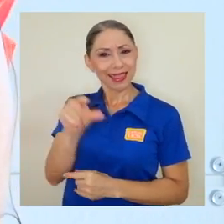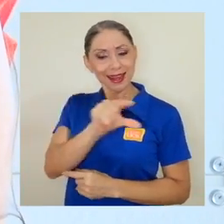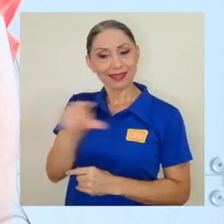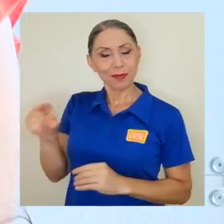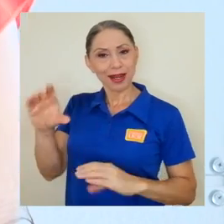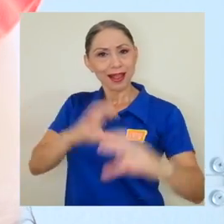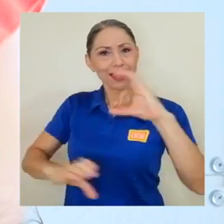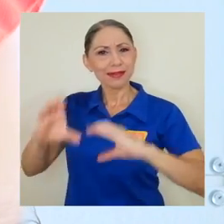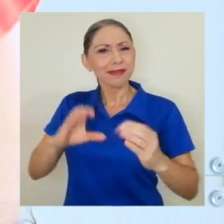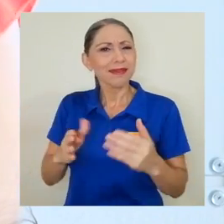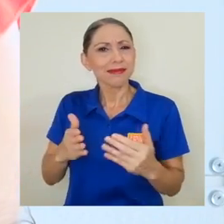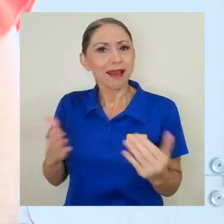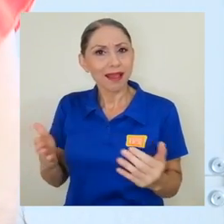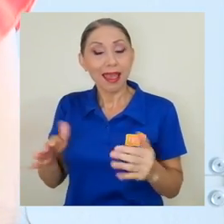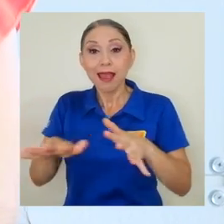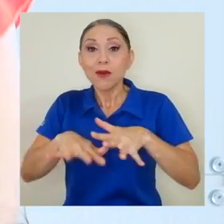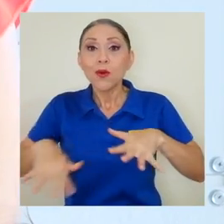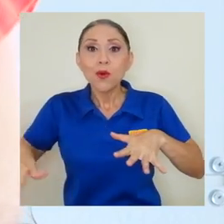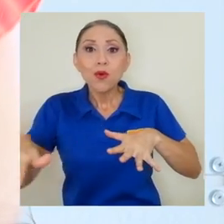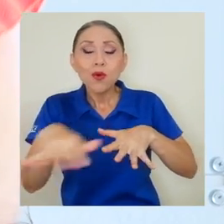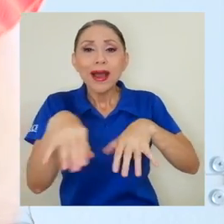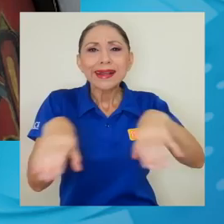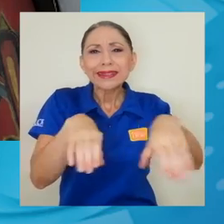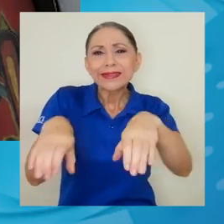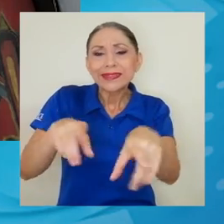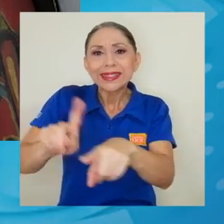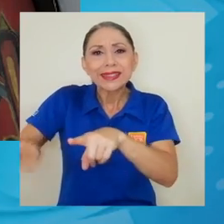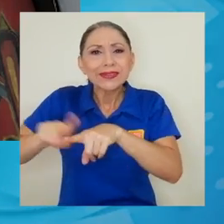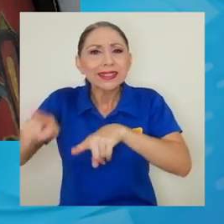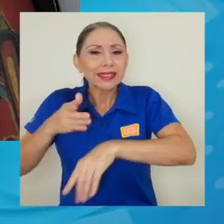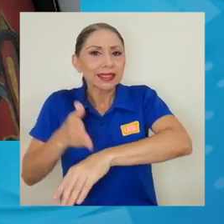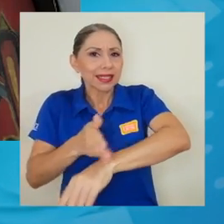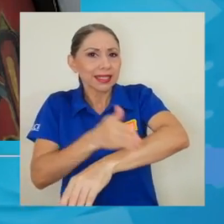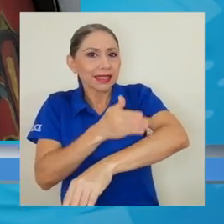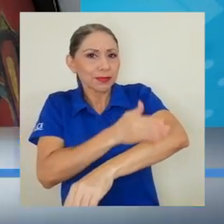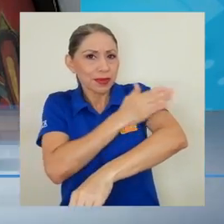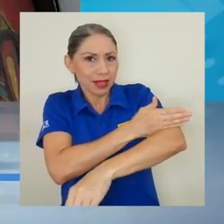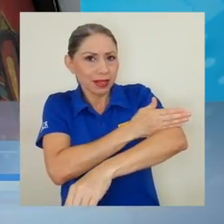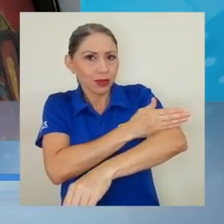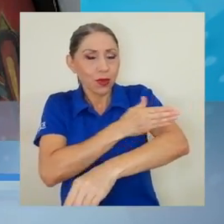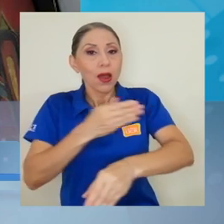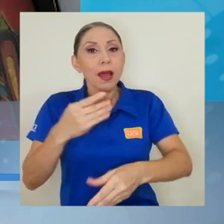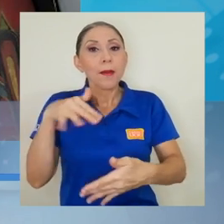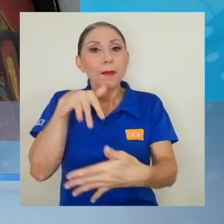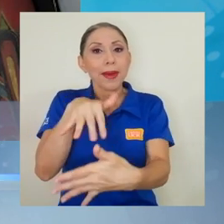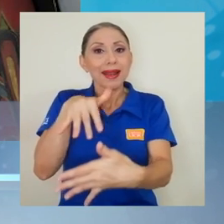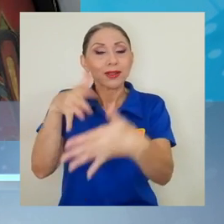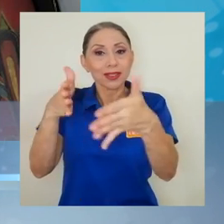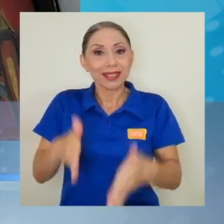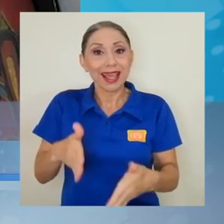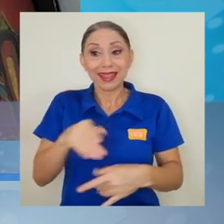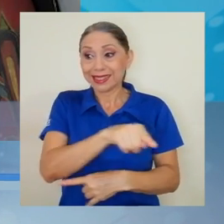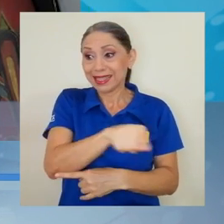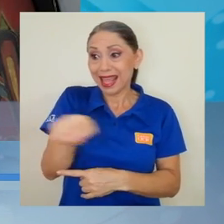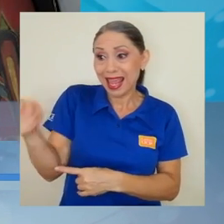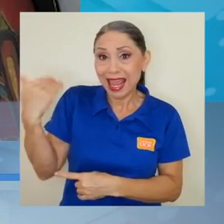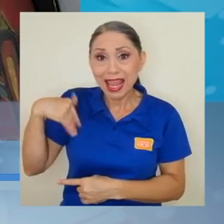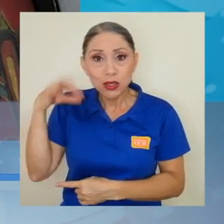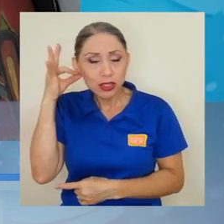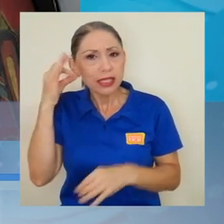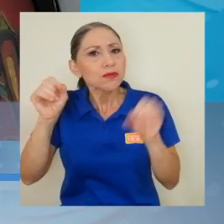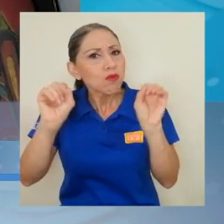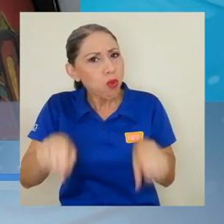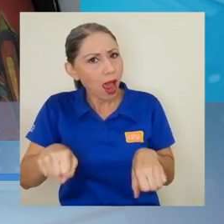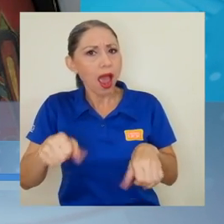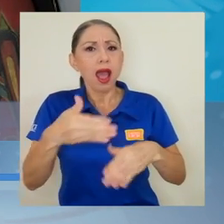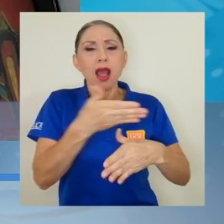Semana de la Ciencia es un espacio de crecimiento para nuestros estudiantes, de manera que ellos y ellas puedan tener esta parte en la que